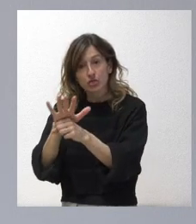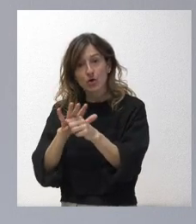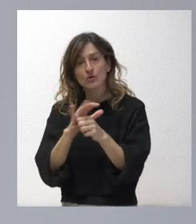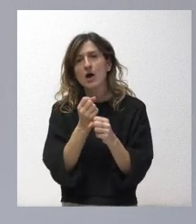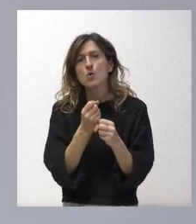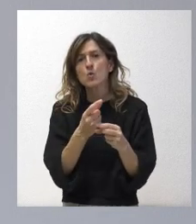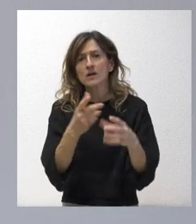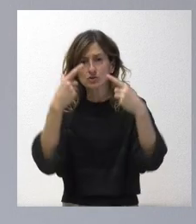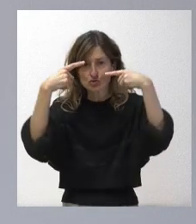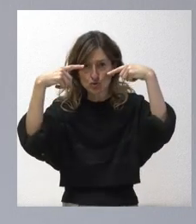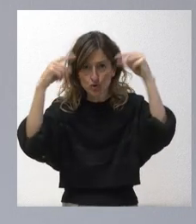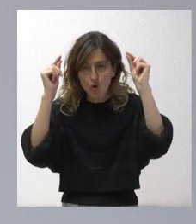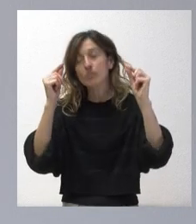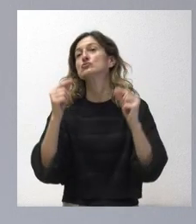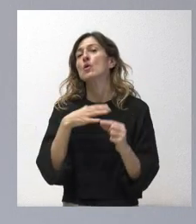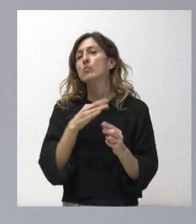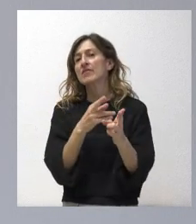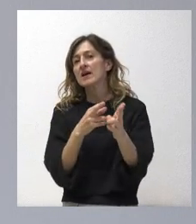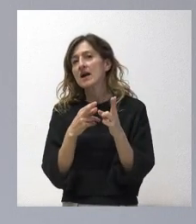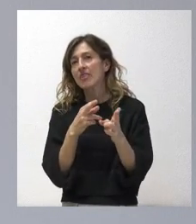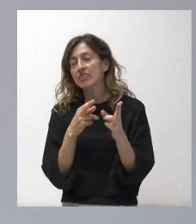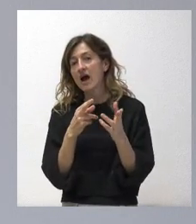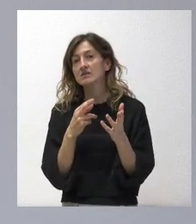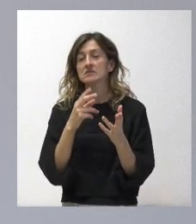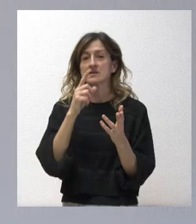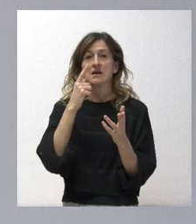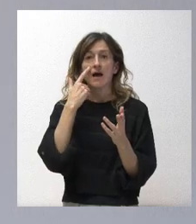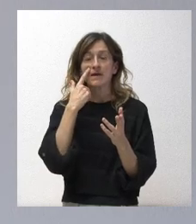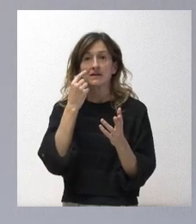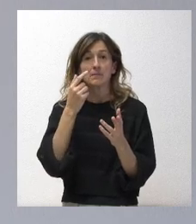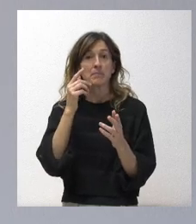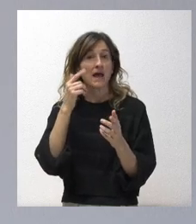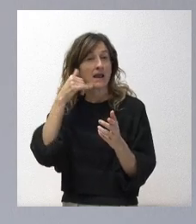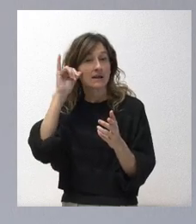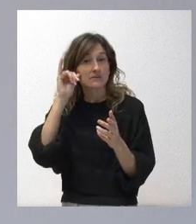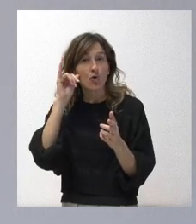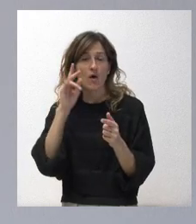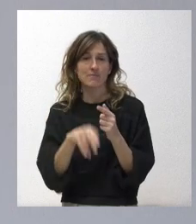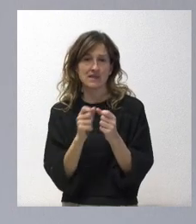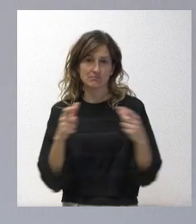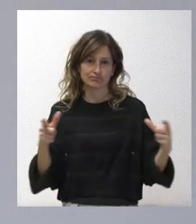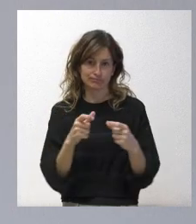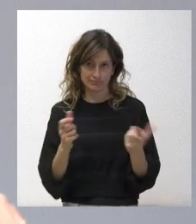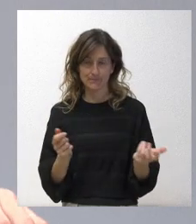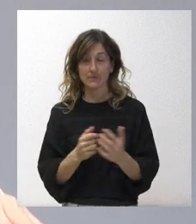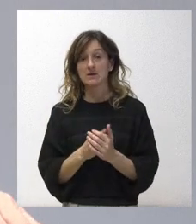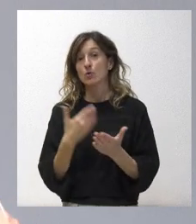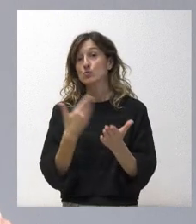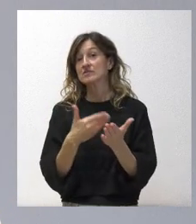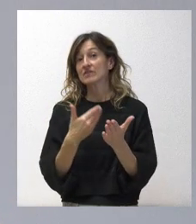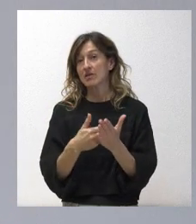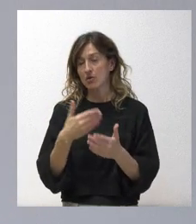de lobo y cuál era la posibilidad de cazar lobos que no pusieran en riesgo el crecimiento de la población. Por lo tanto, había una justificación